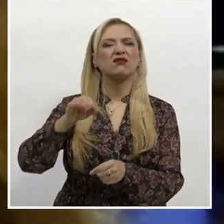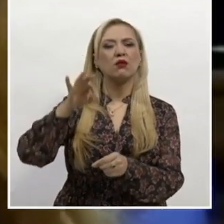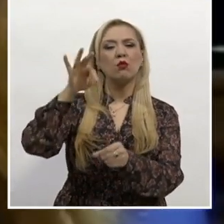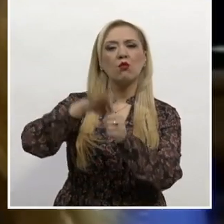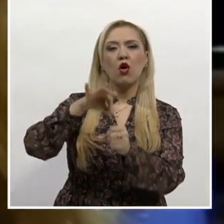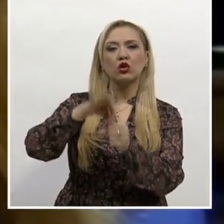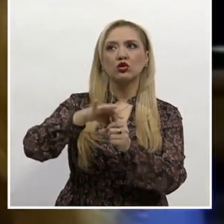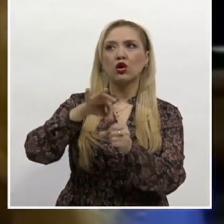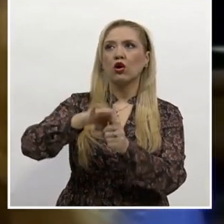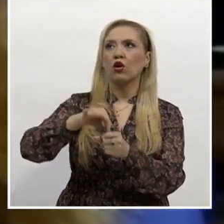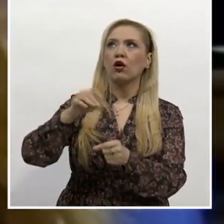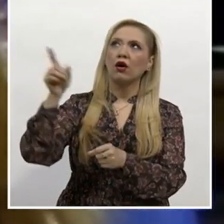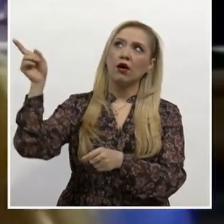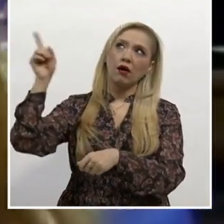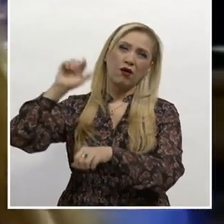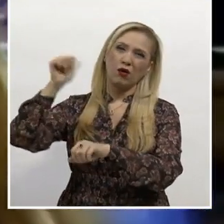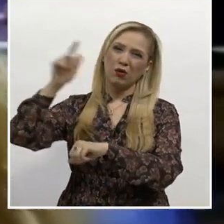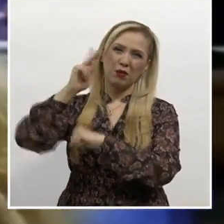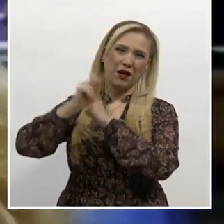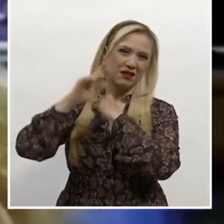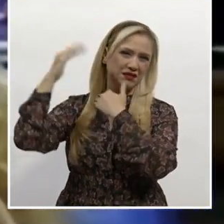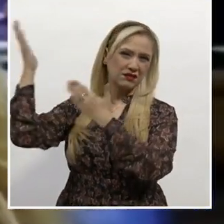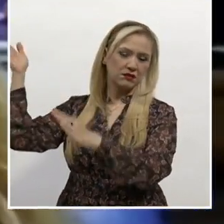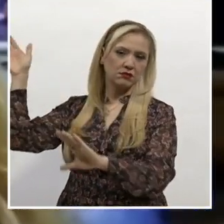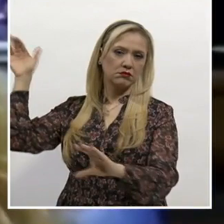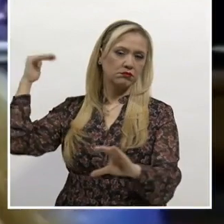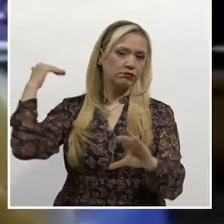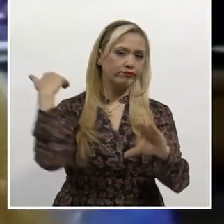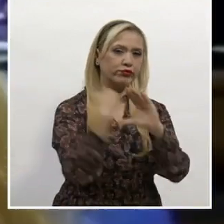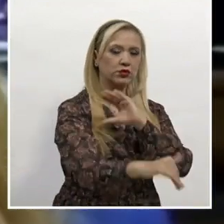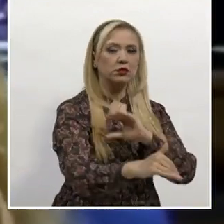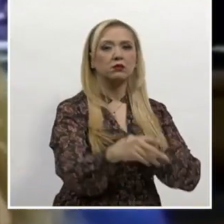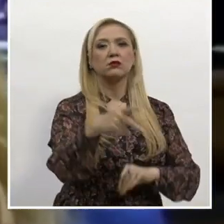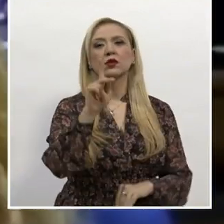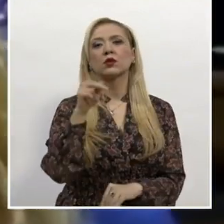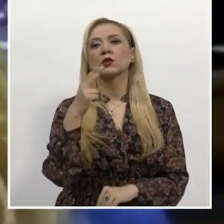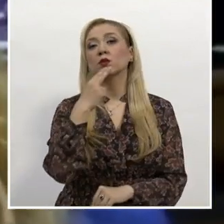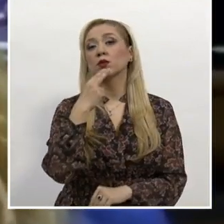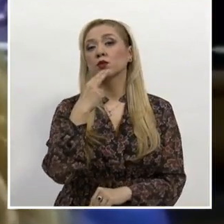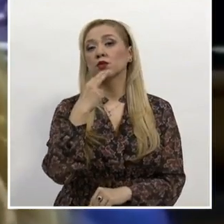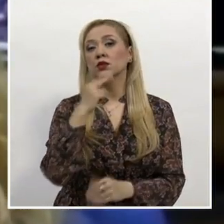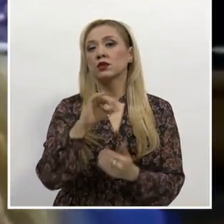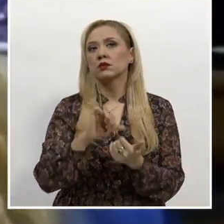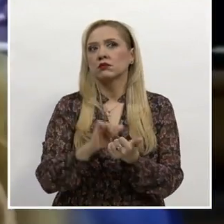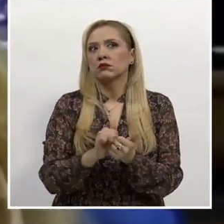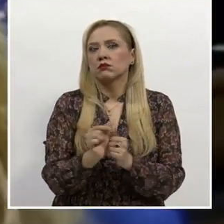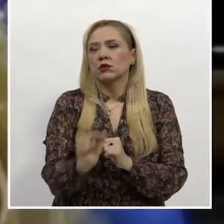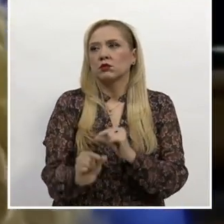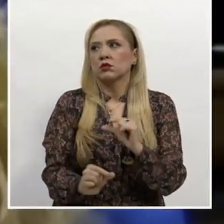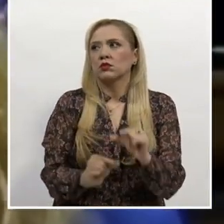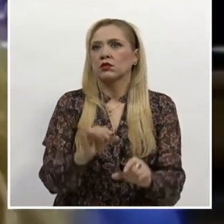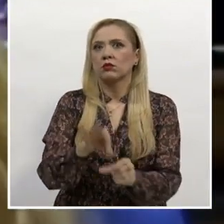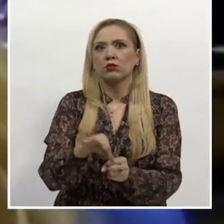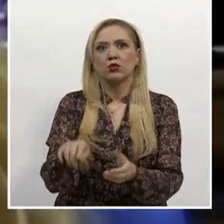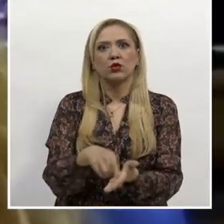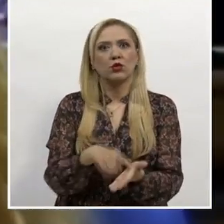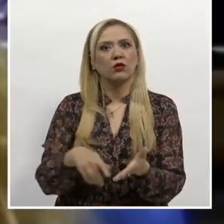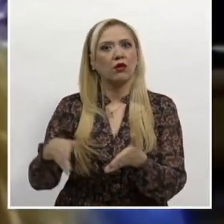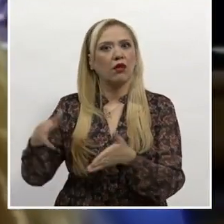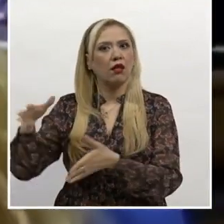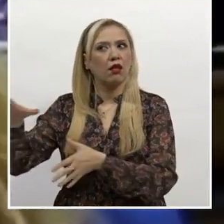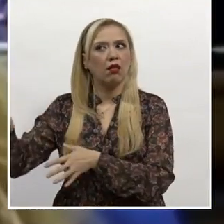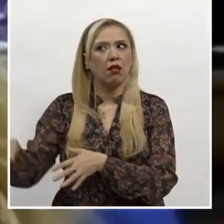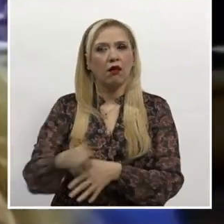extranjero para las y los mexicanos, pero es una tecnología que empieza a utilizarse apenas en el mundo electoral y como tal tenemos grandes